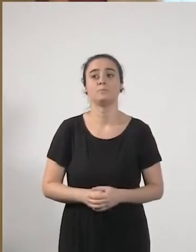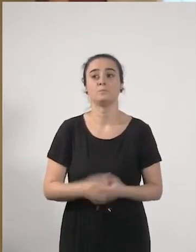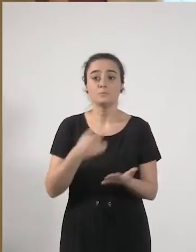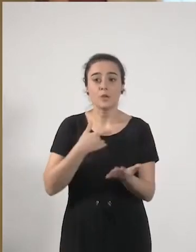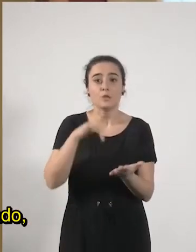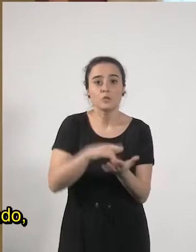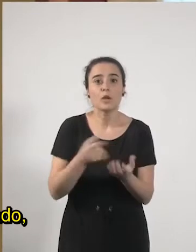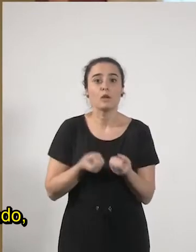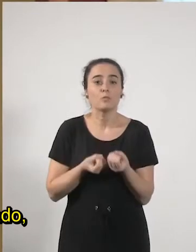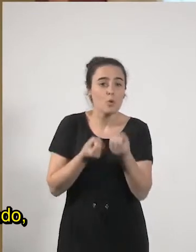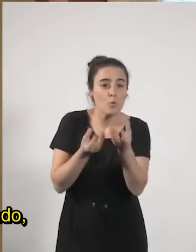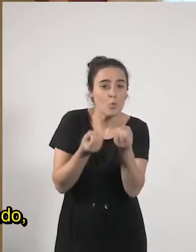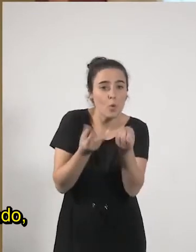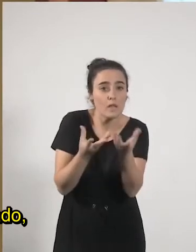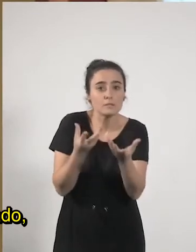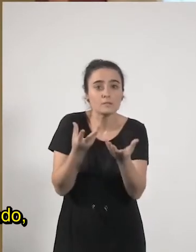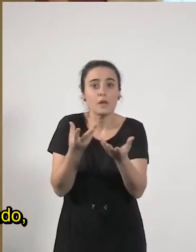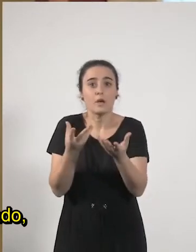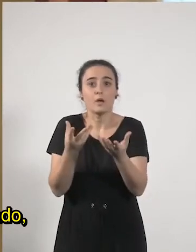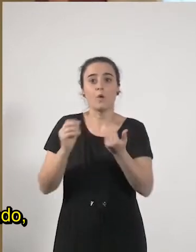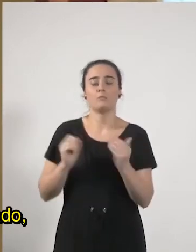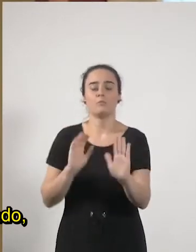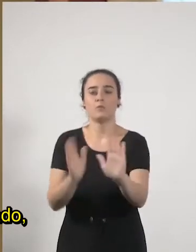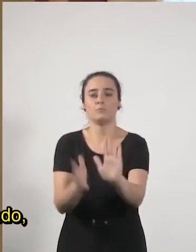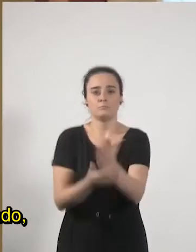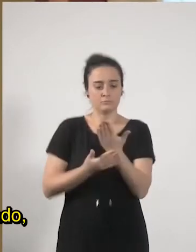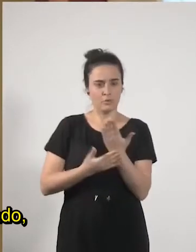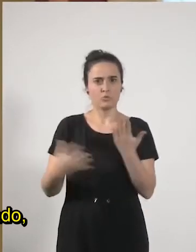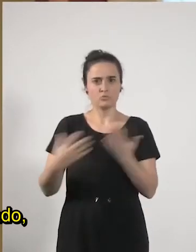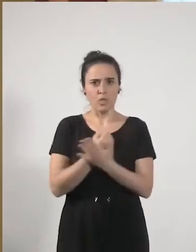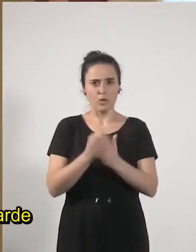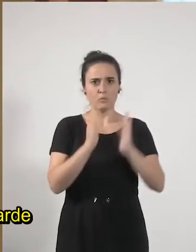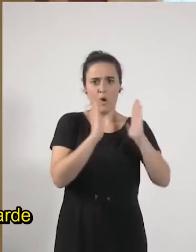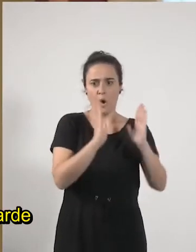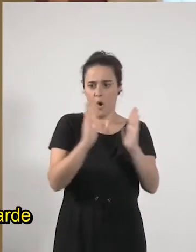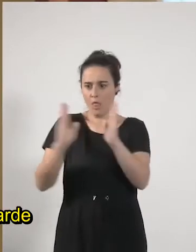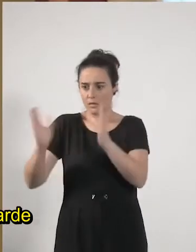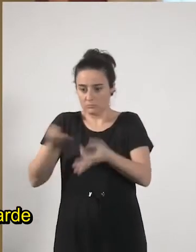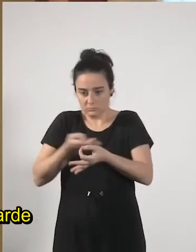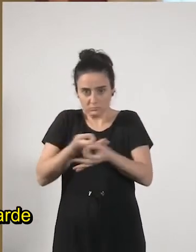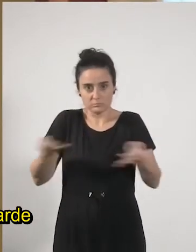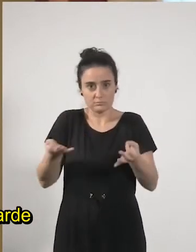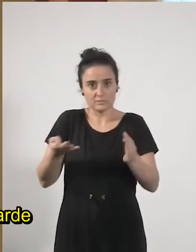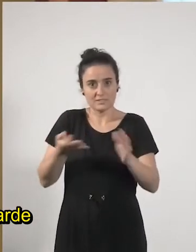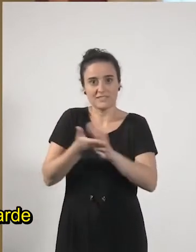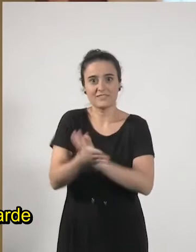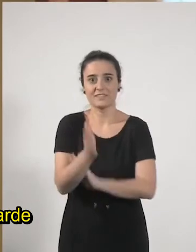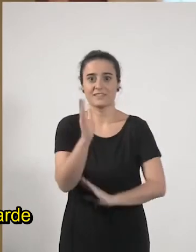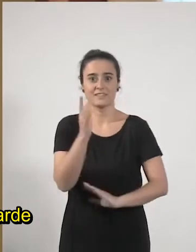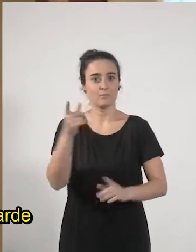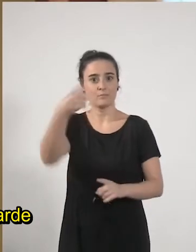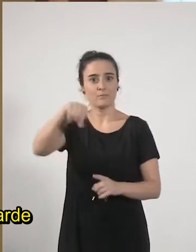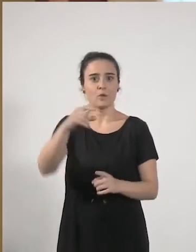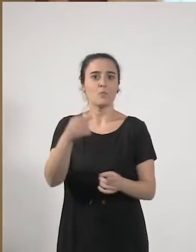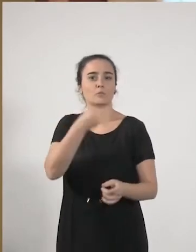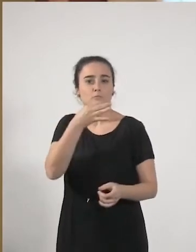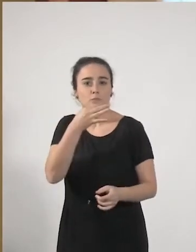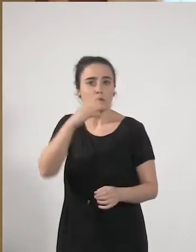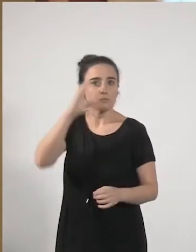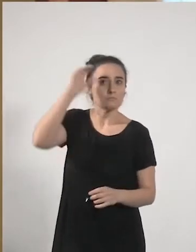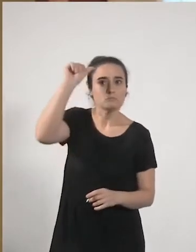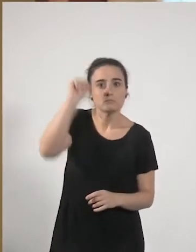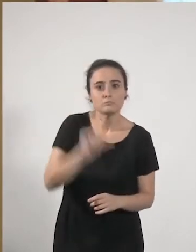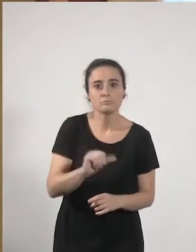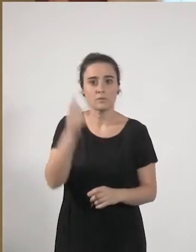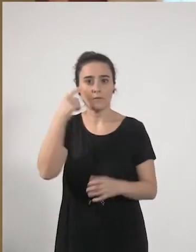cuenta, cuando ella lo muestra, todo parece muchísimo más ordenado y eso quiere decir que va a estar escuchando toda la tarde con mucha atención. Miriam